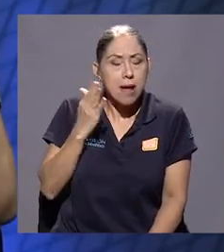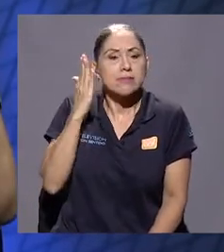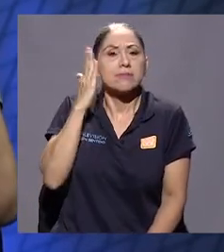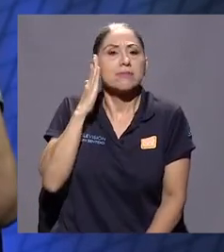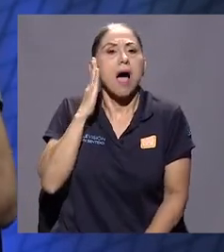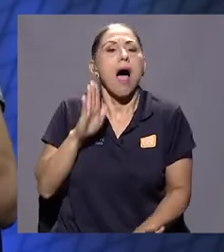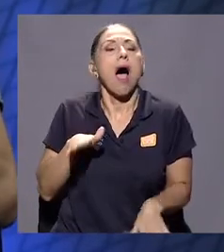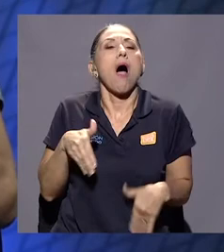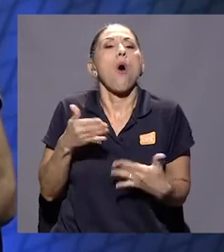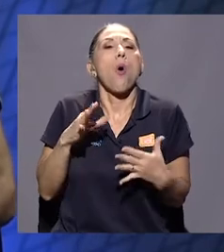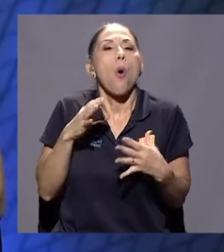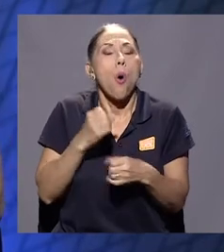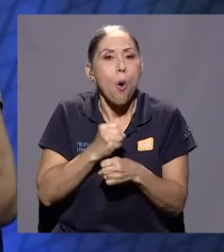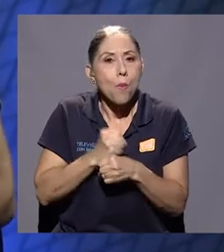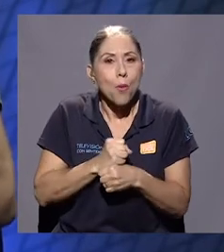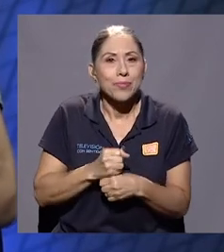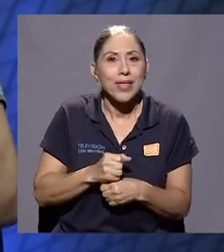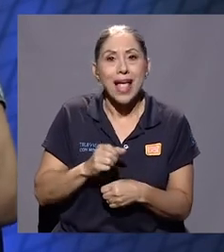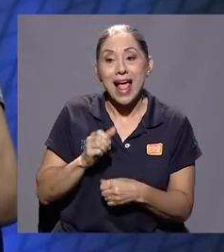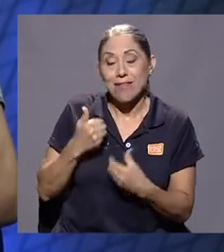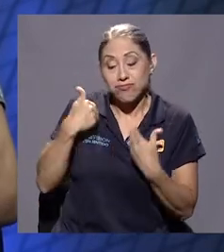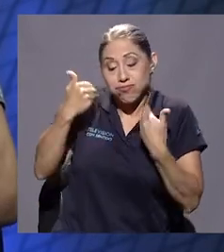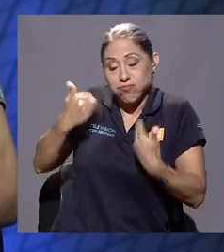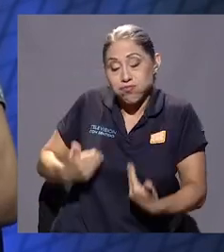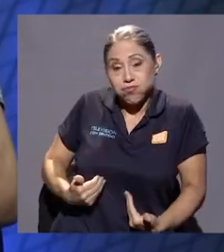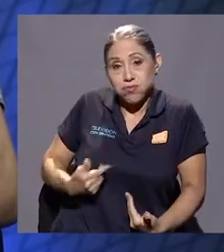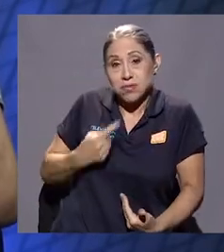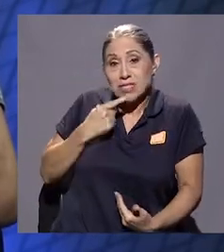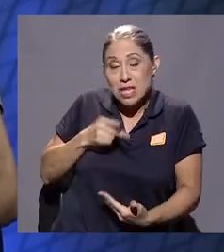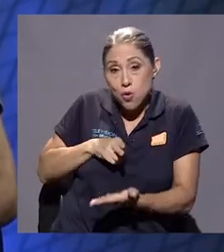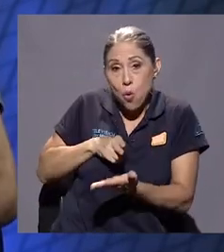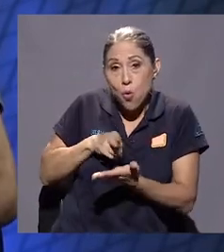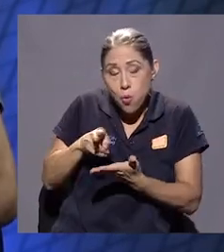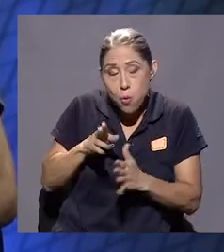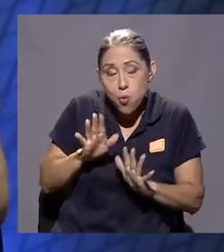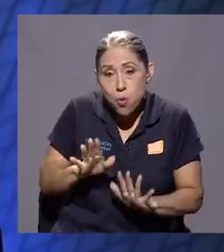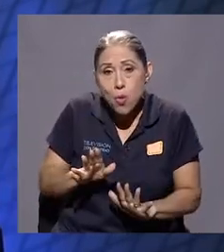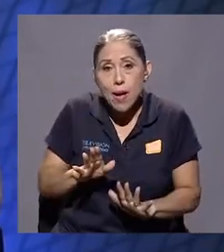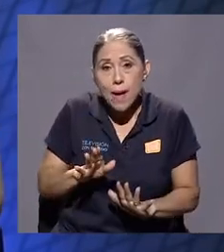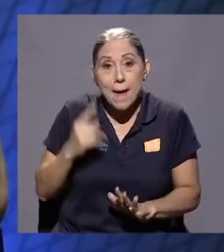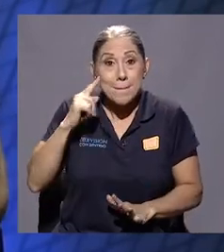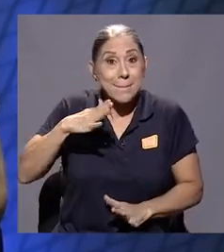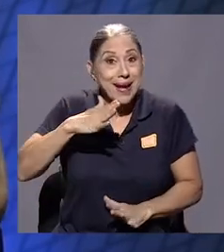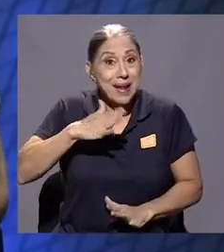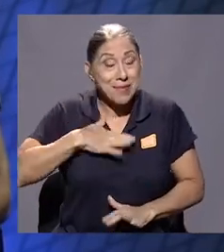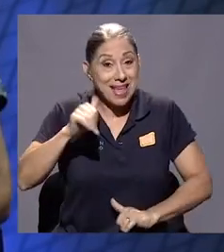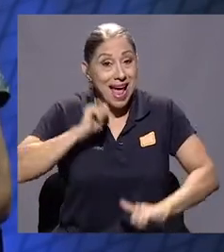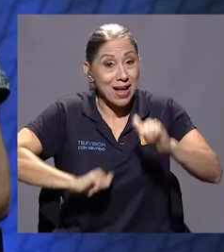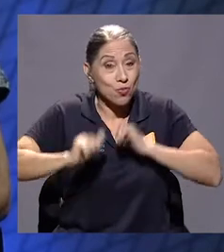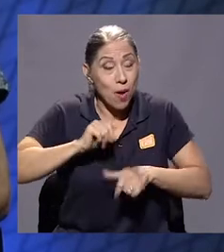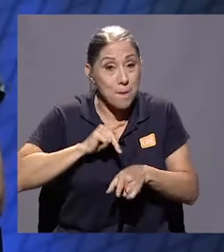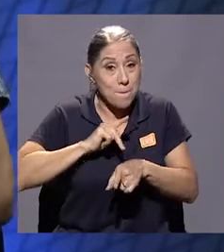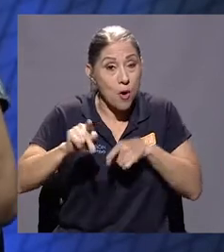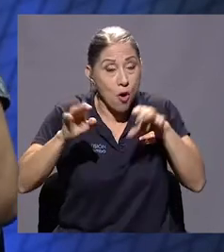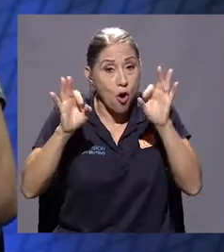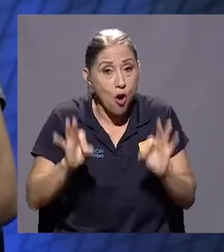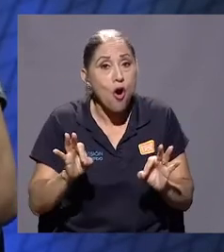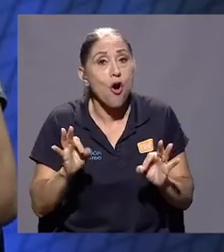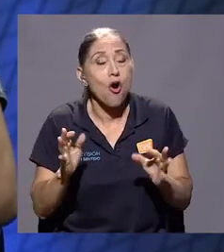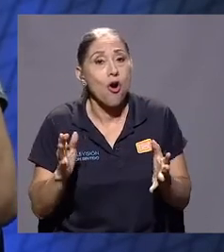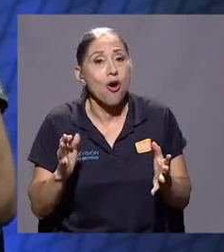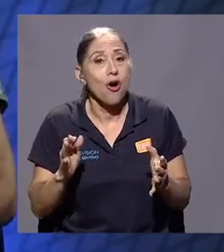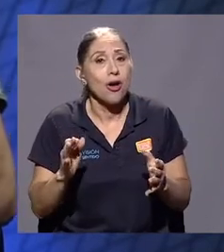funciona, Larry Olivas tiene la sencillez de decir que bueno, debutar para mí profesionalmente actuando